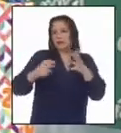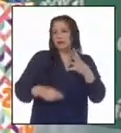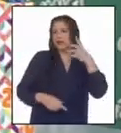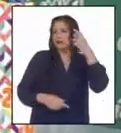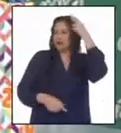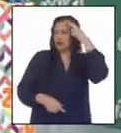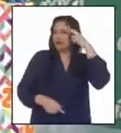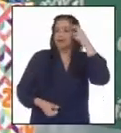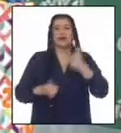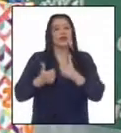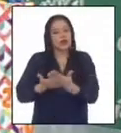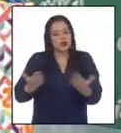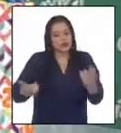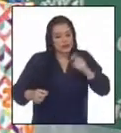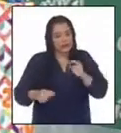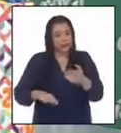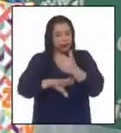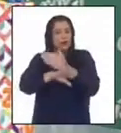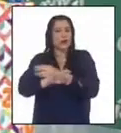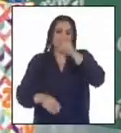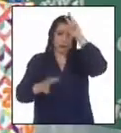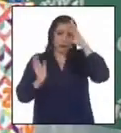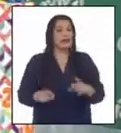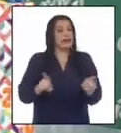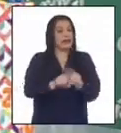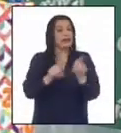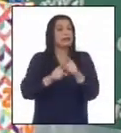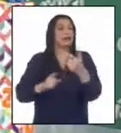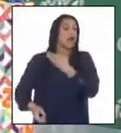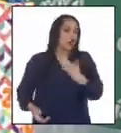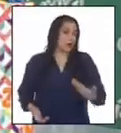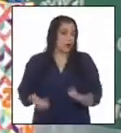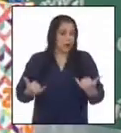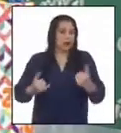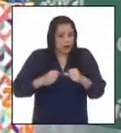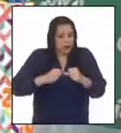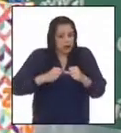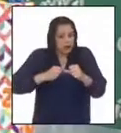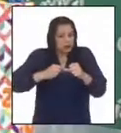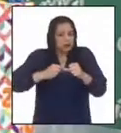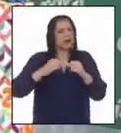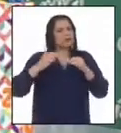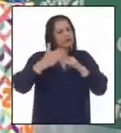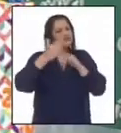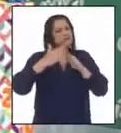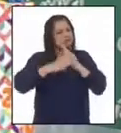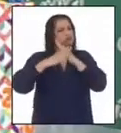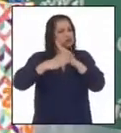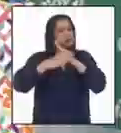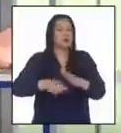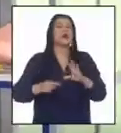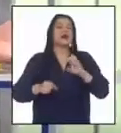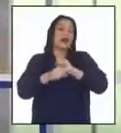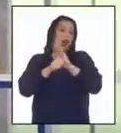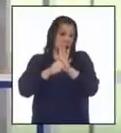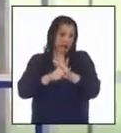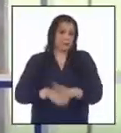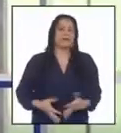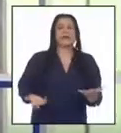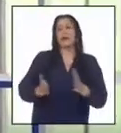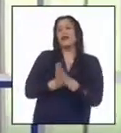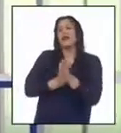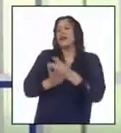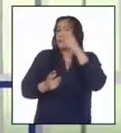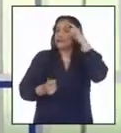los logros y aspectos por mejorar que tenemos los ciudadanos y sobre todo el gobierno para seguir haciendo frente al problema de la pandemia del COVID-19. ¿Qué le parece,